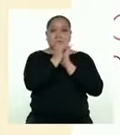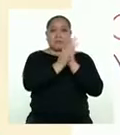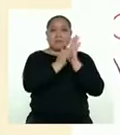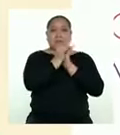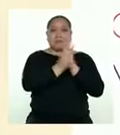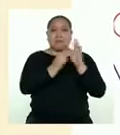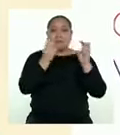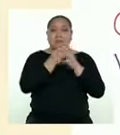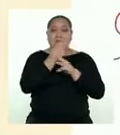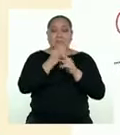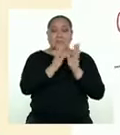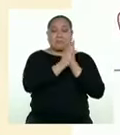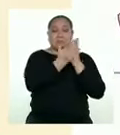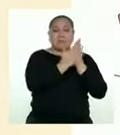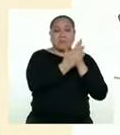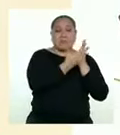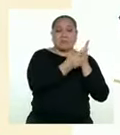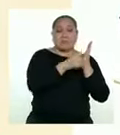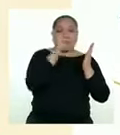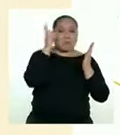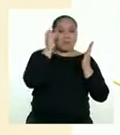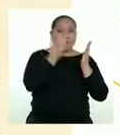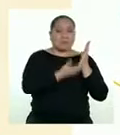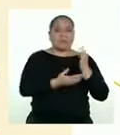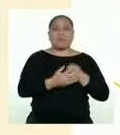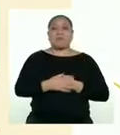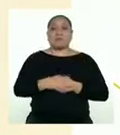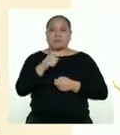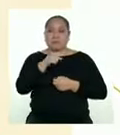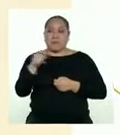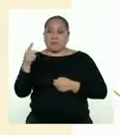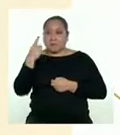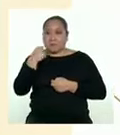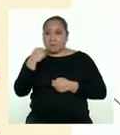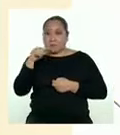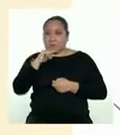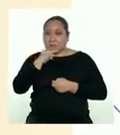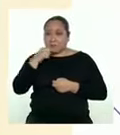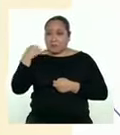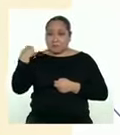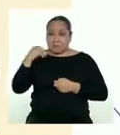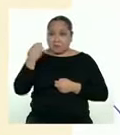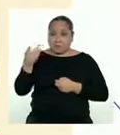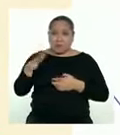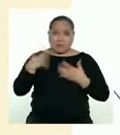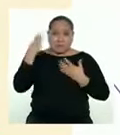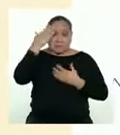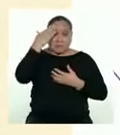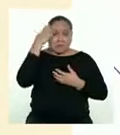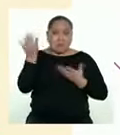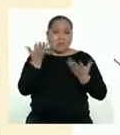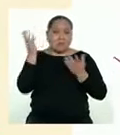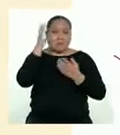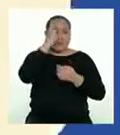libros electrónicos, etc. Ellas y ellos saben cómo y dónde buscarlos. Pueden aprender juntos.